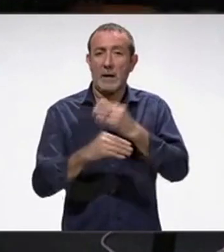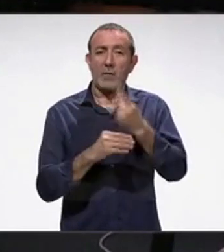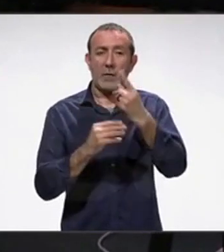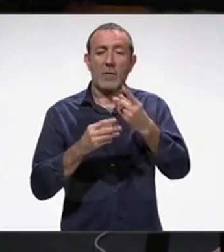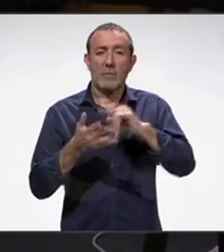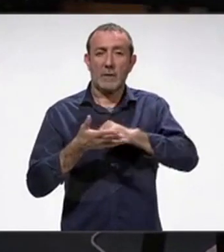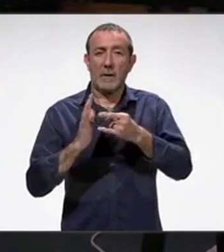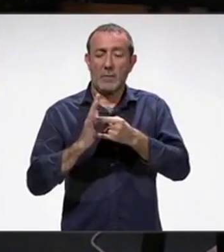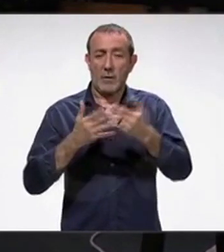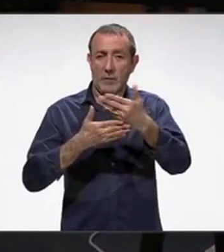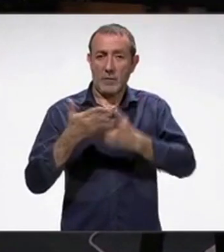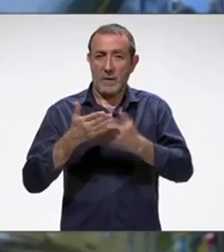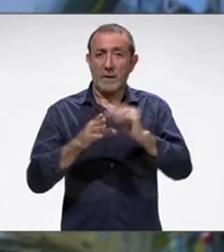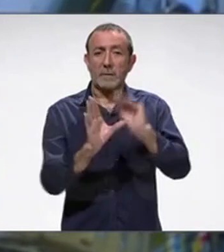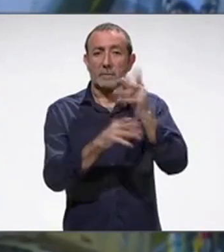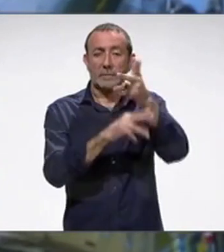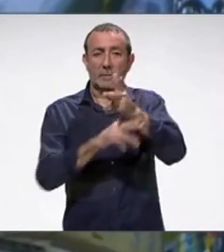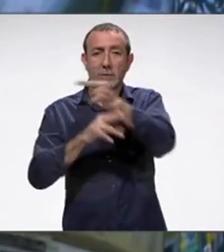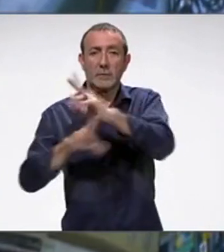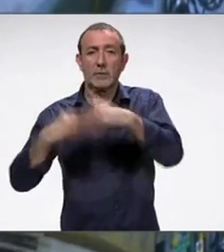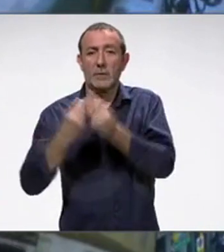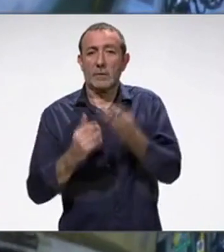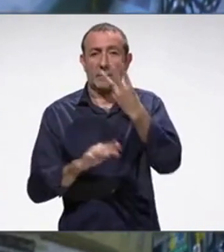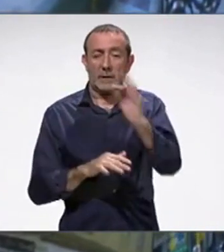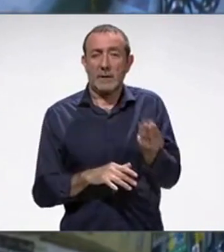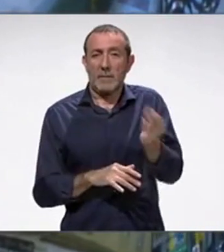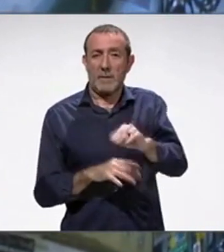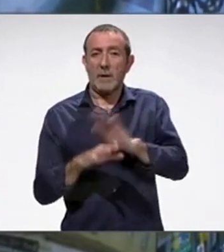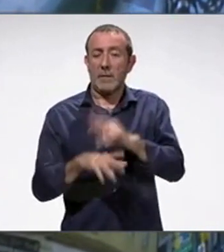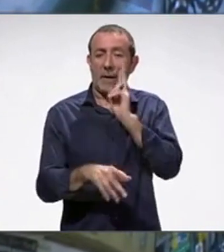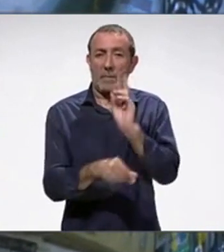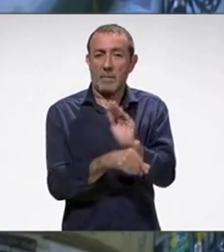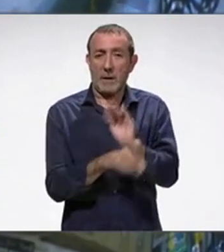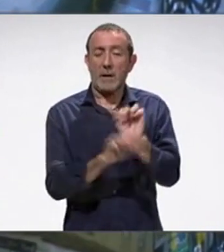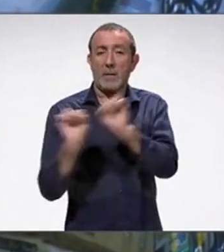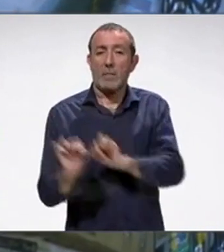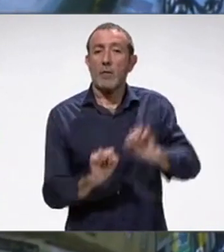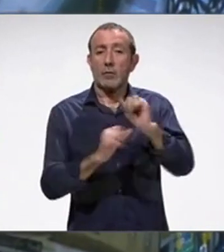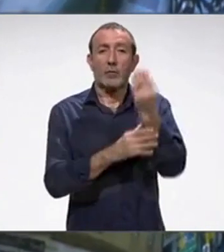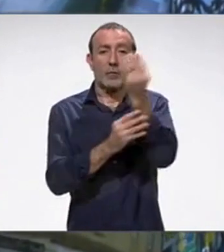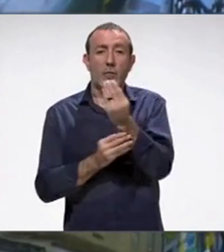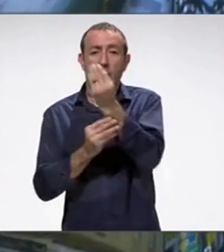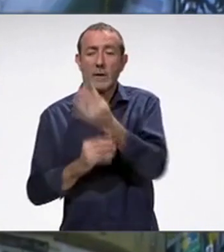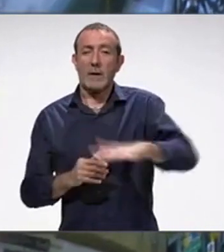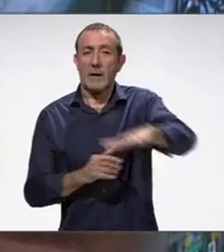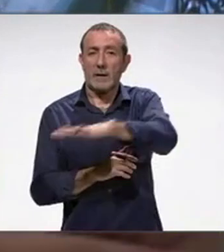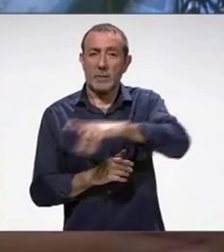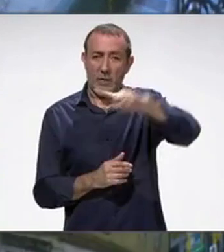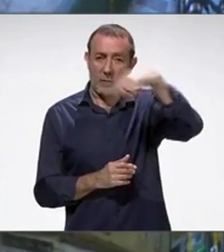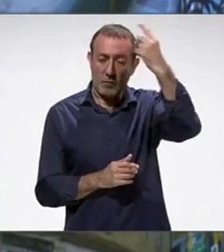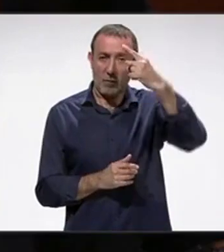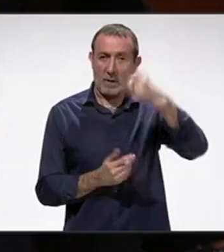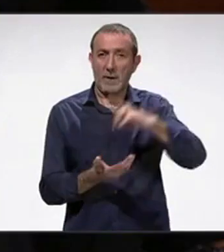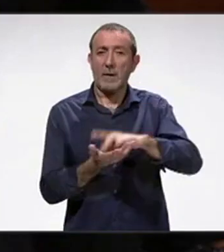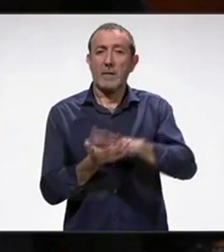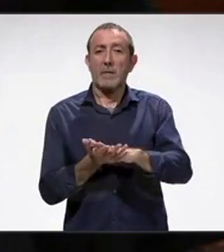redacción del proyecto de instalación de otras 30 cámaras para vigilar y proteger monumentos y espacios culturales de la ciudad